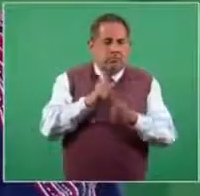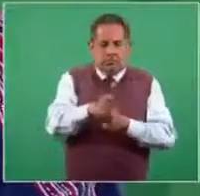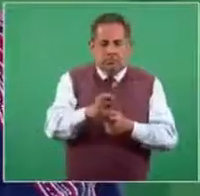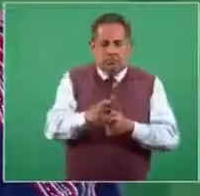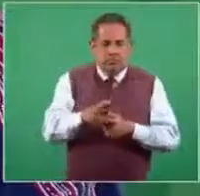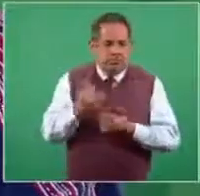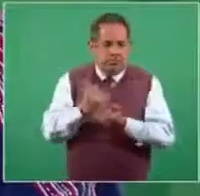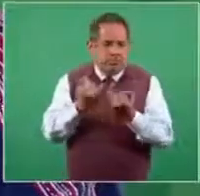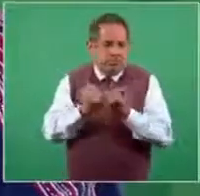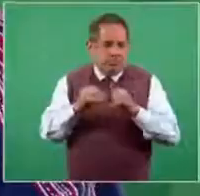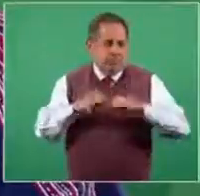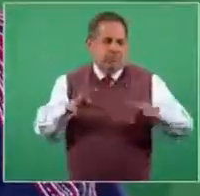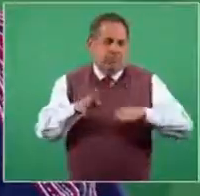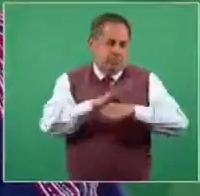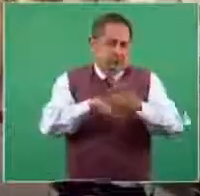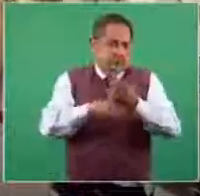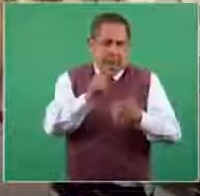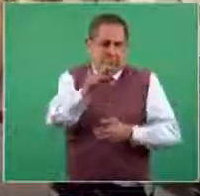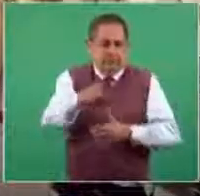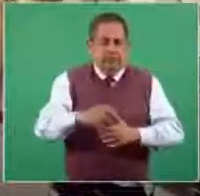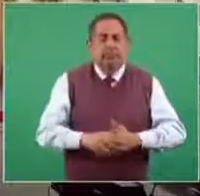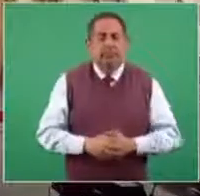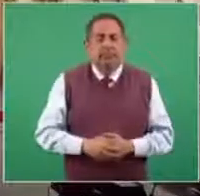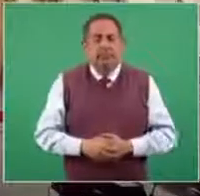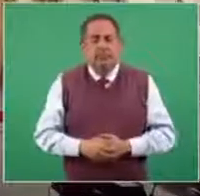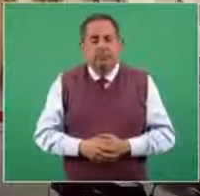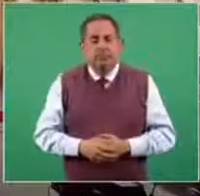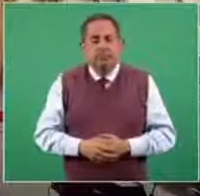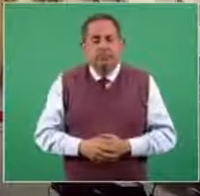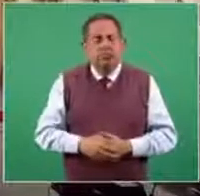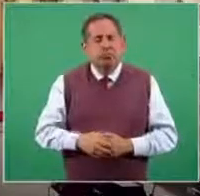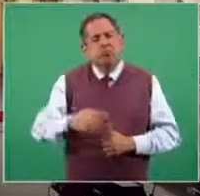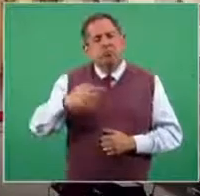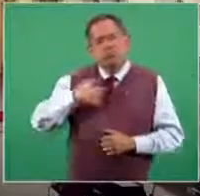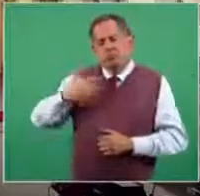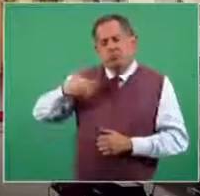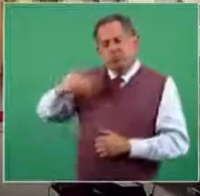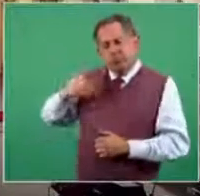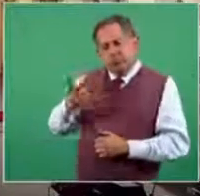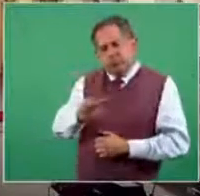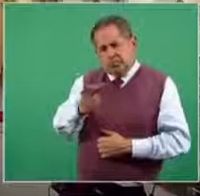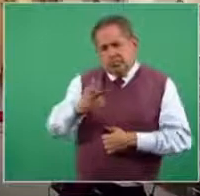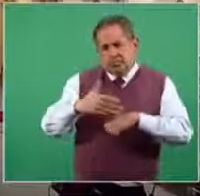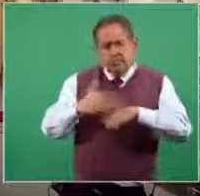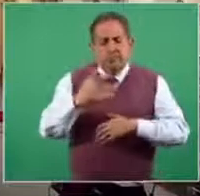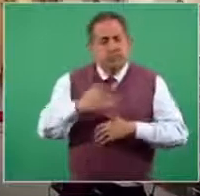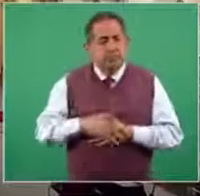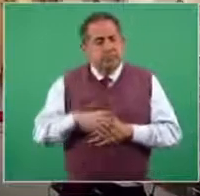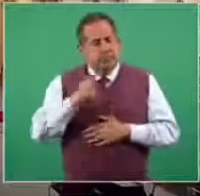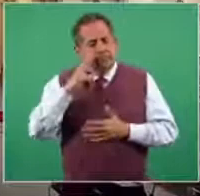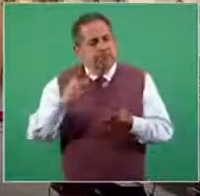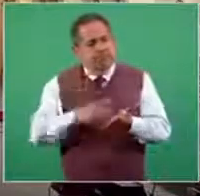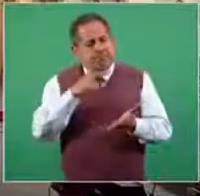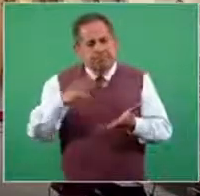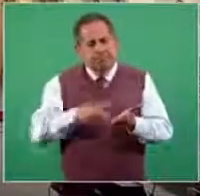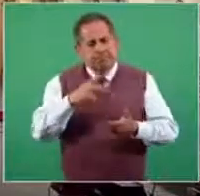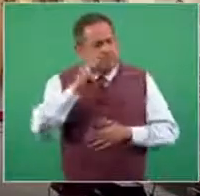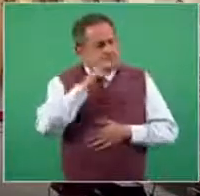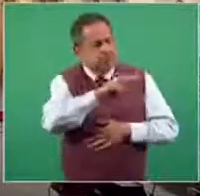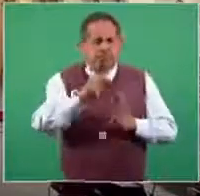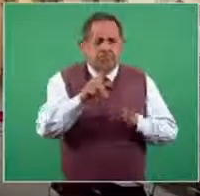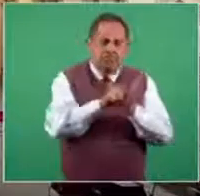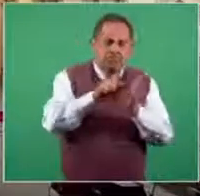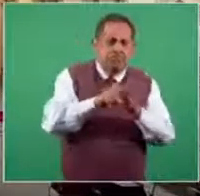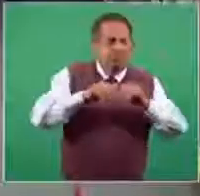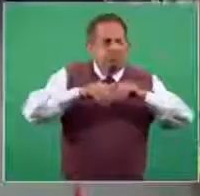como es la pandemia por COVID-19. La pregunta la hice por esto. En reiteradas veces, en medios de